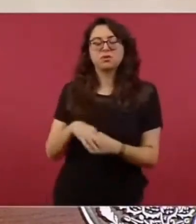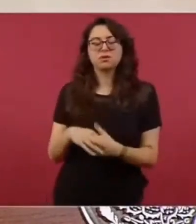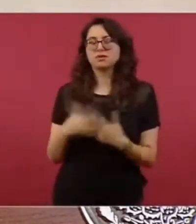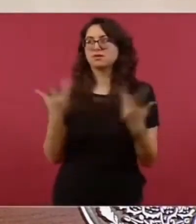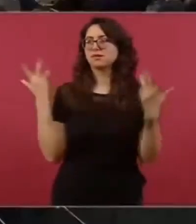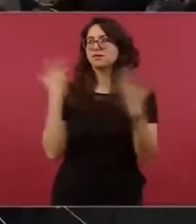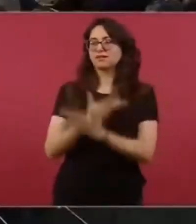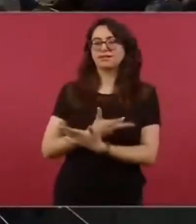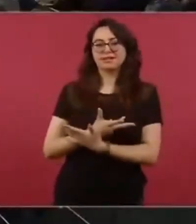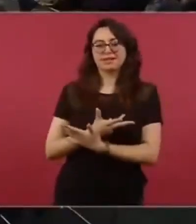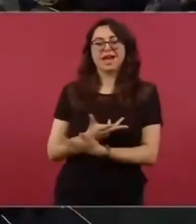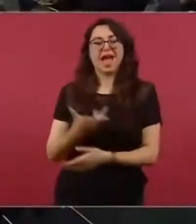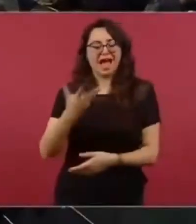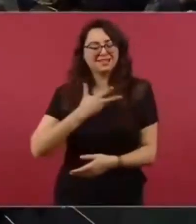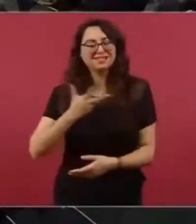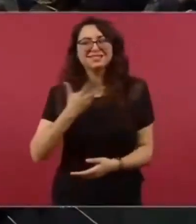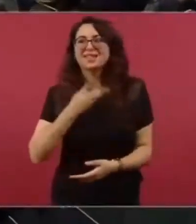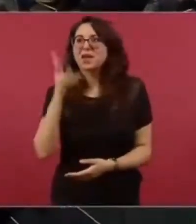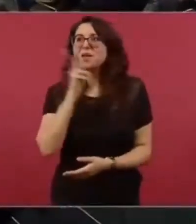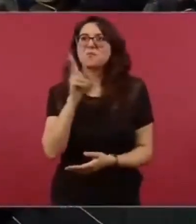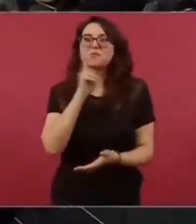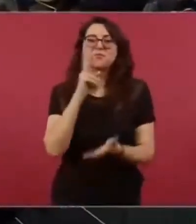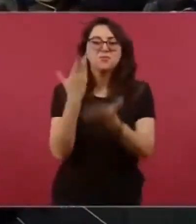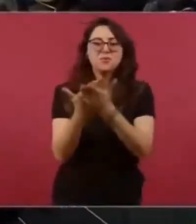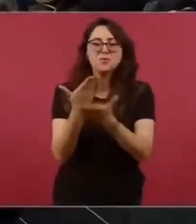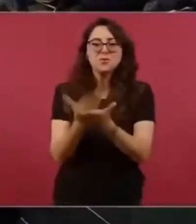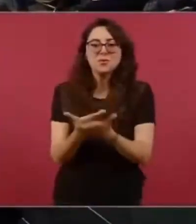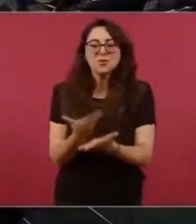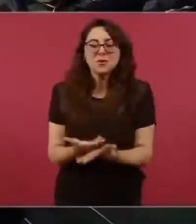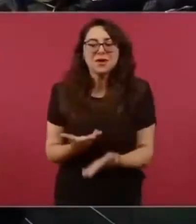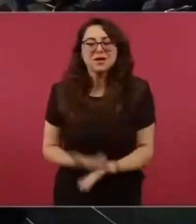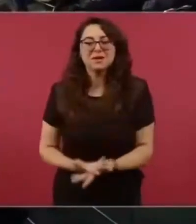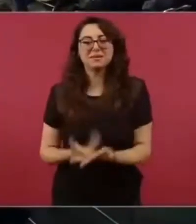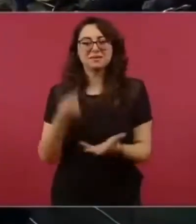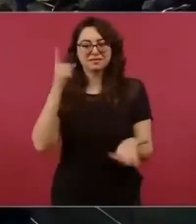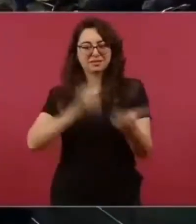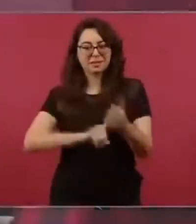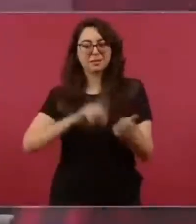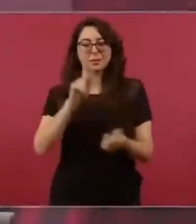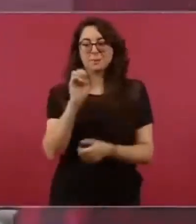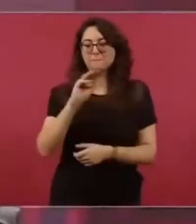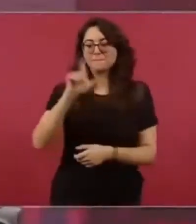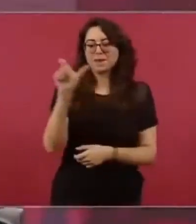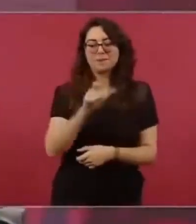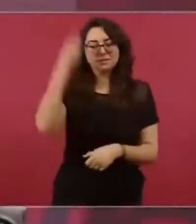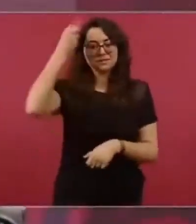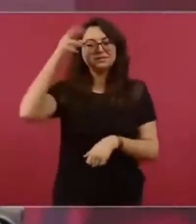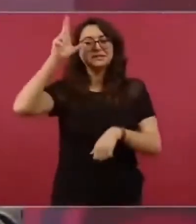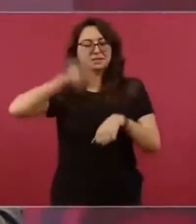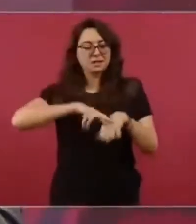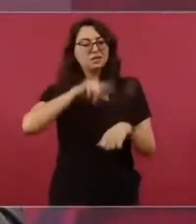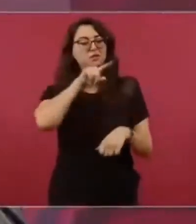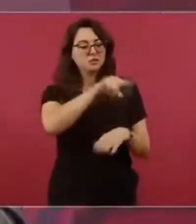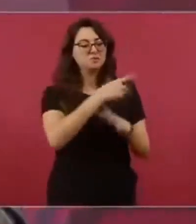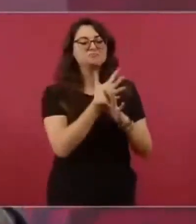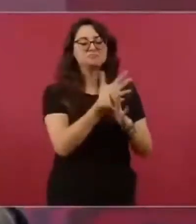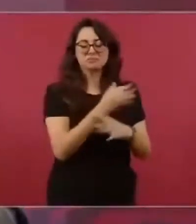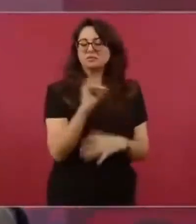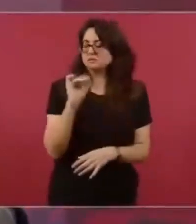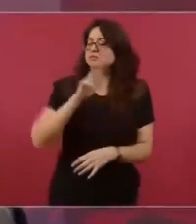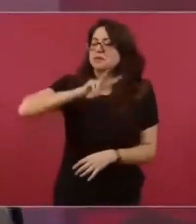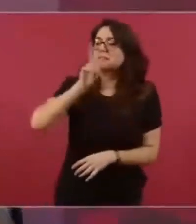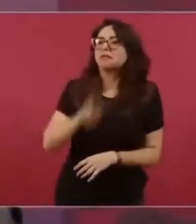el acta que elaboró el director de Pemex de cómo entregaba dinero